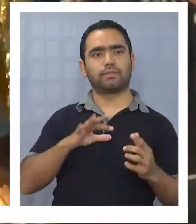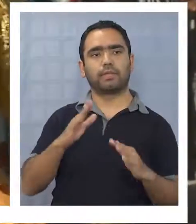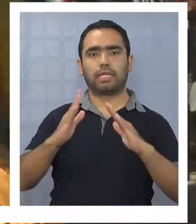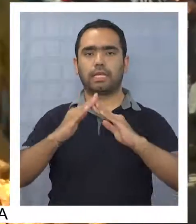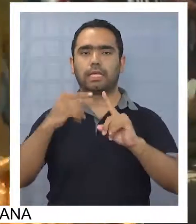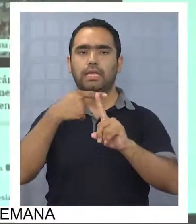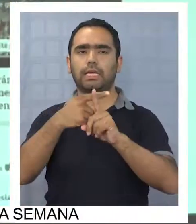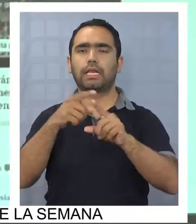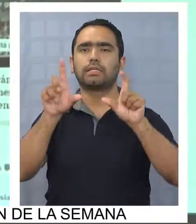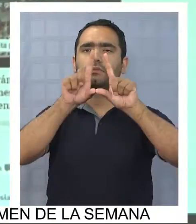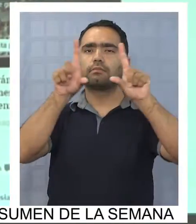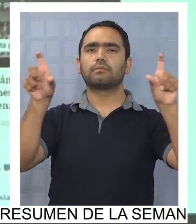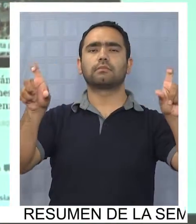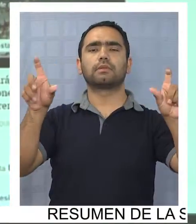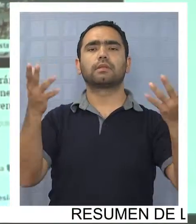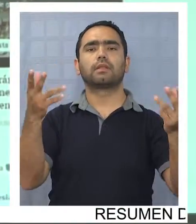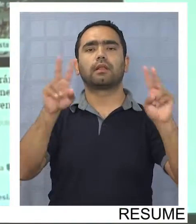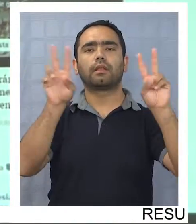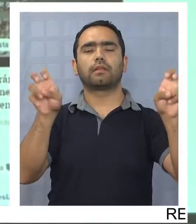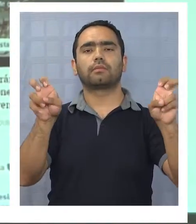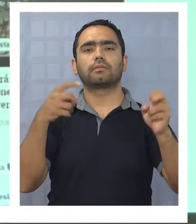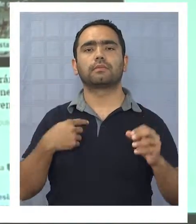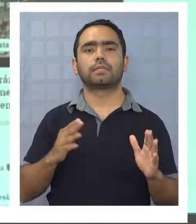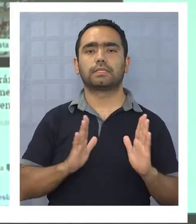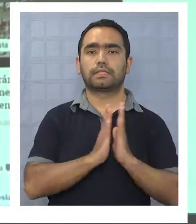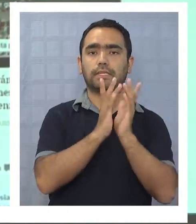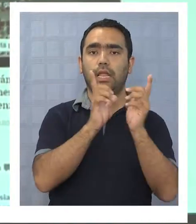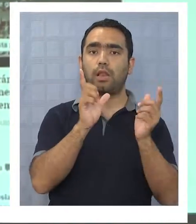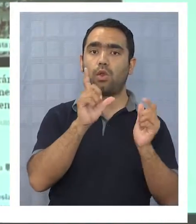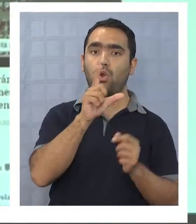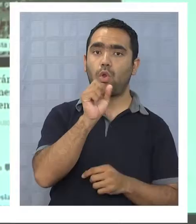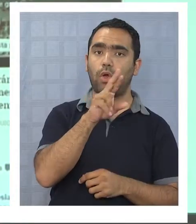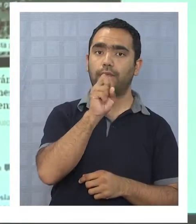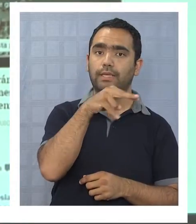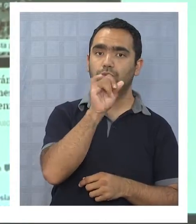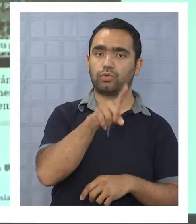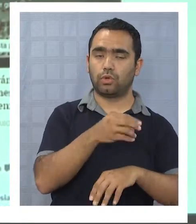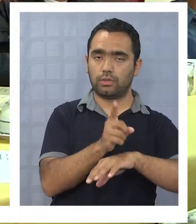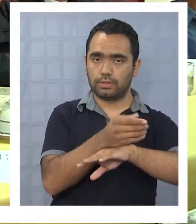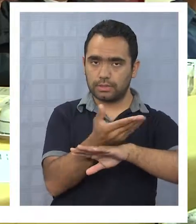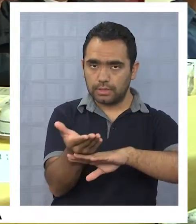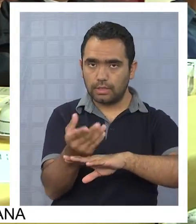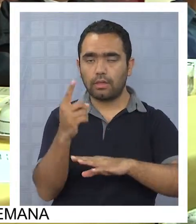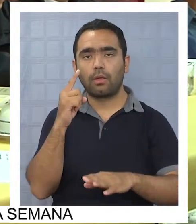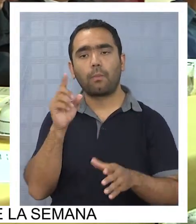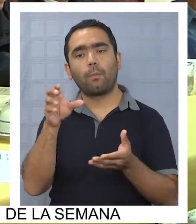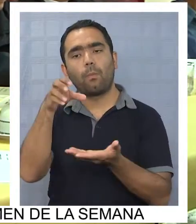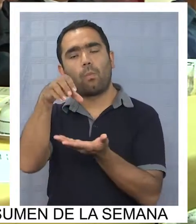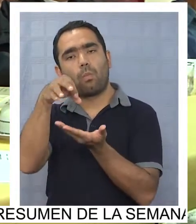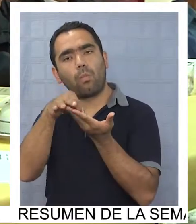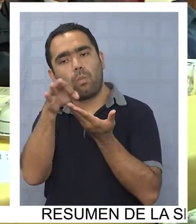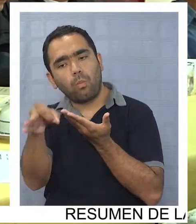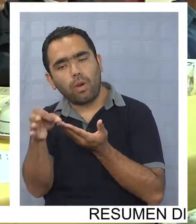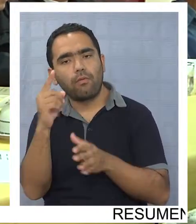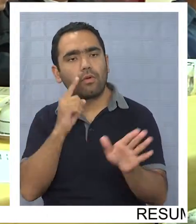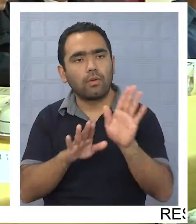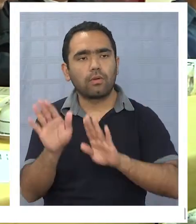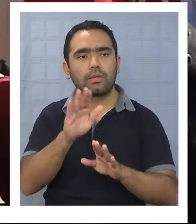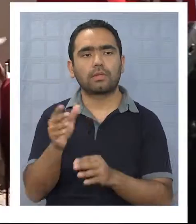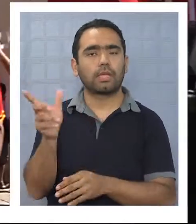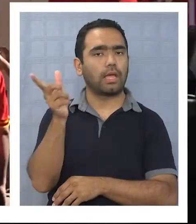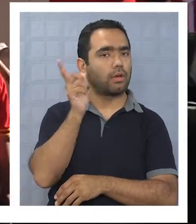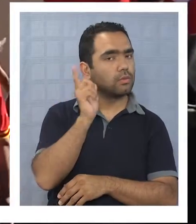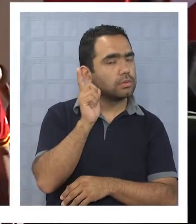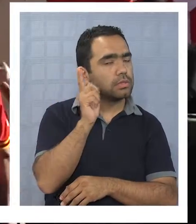por la Iglesia para el 2015 es Con San Lorenzo, servidor del pueblo protector, escuchamos y